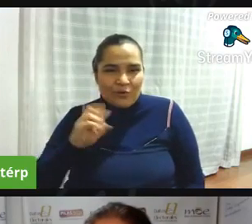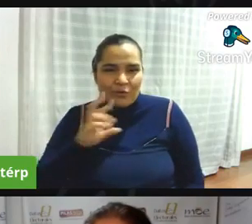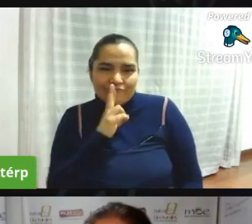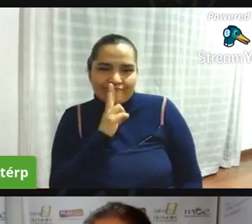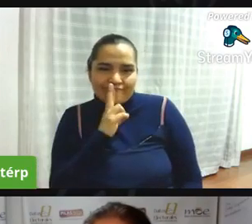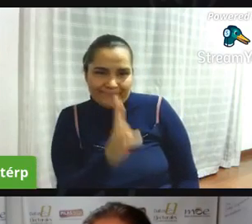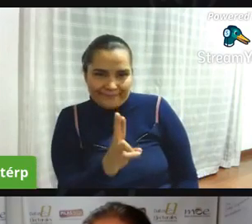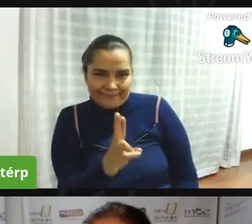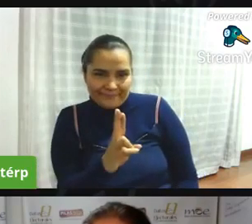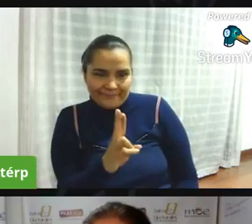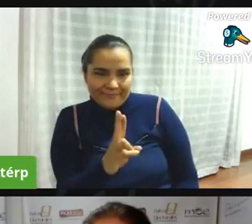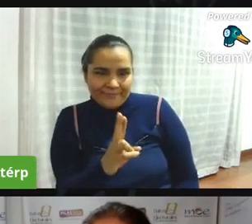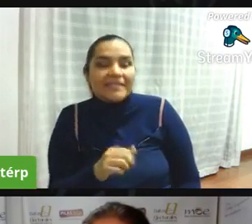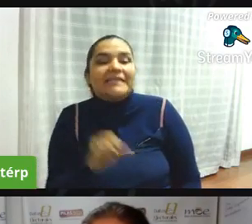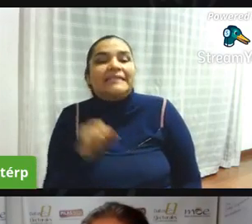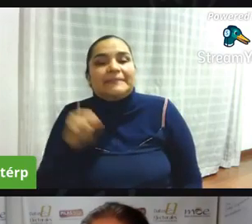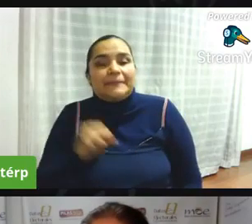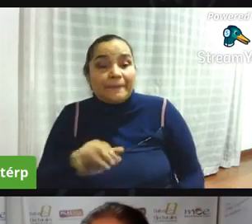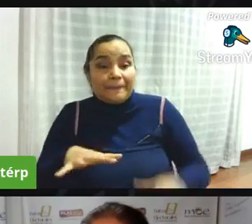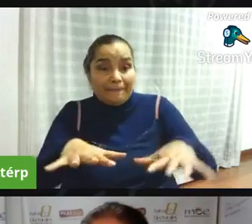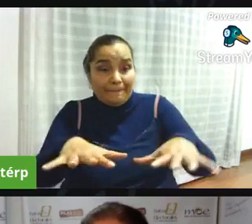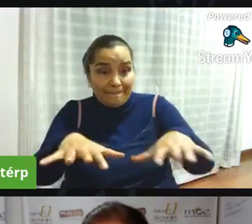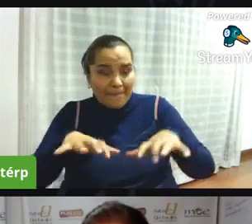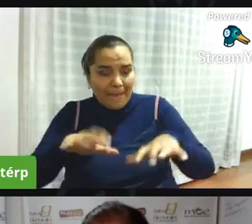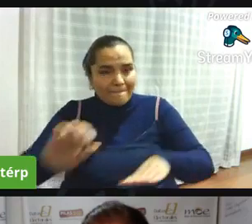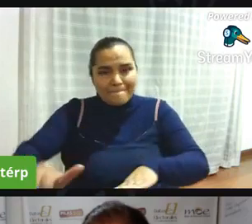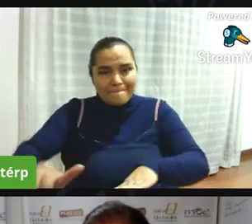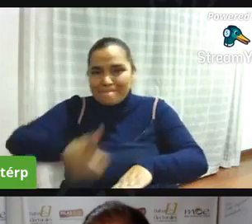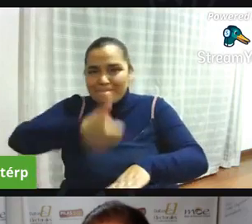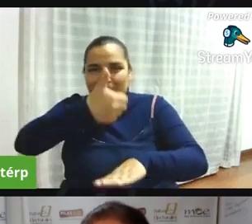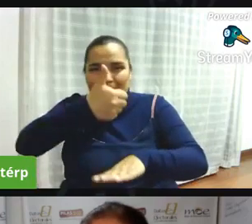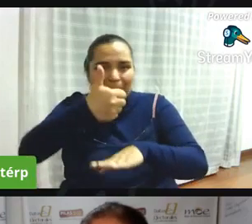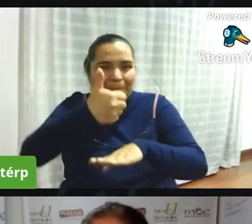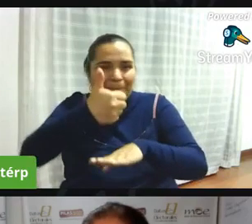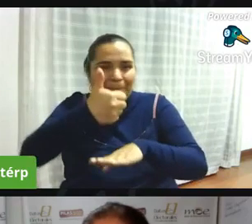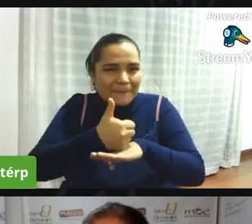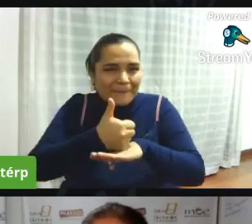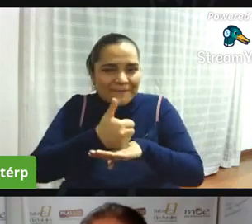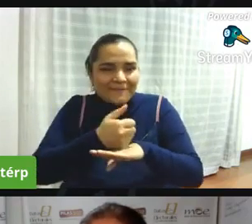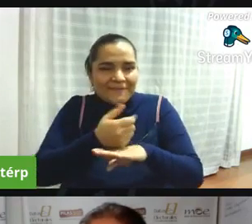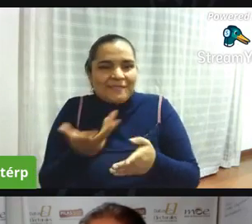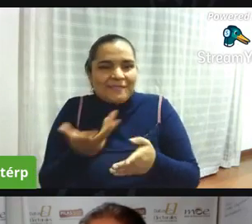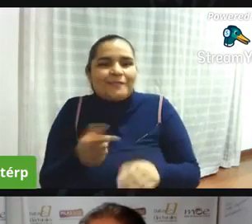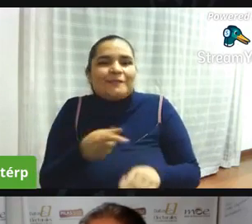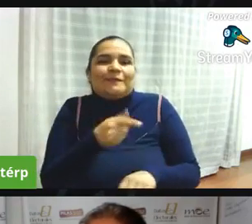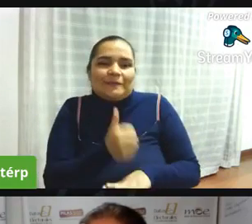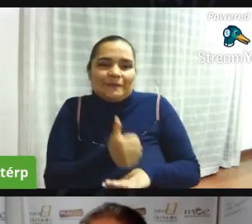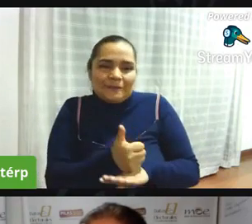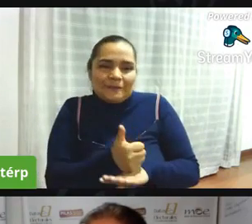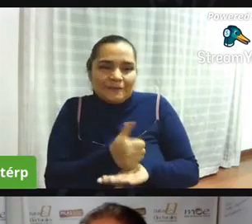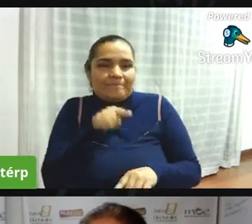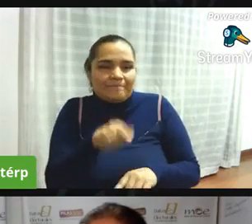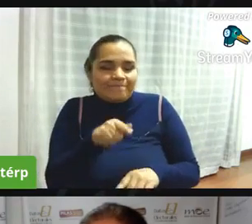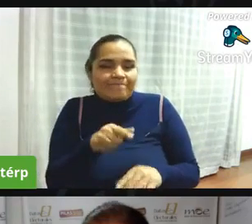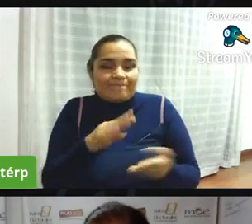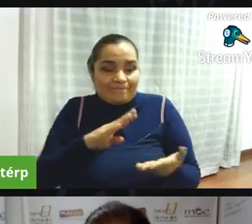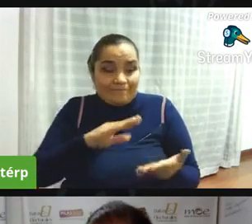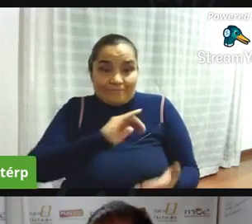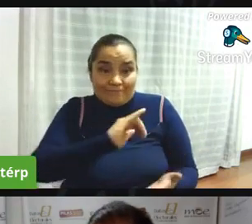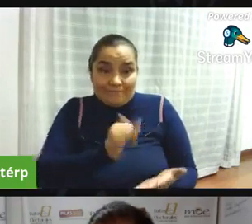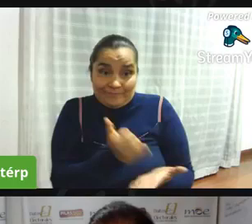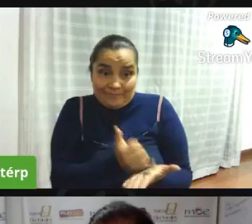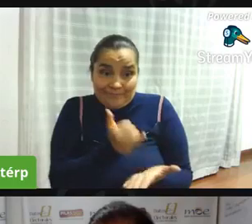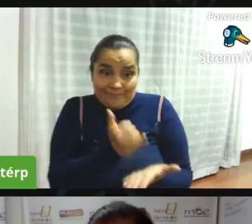la asamblea es la máxima autoridad al interior de la de la junta de acción comunal porque precisamente la asamblea